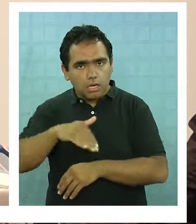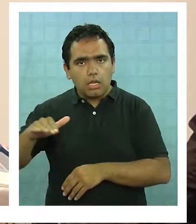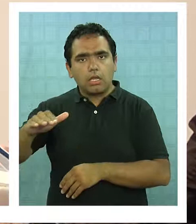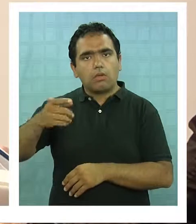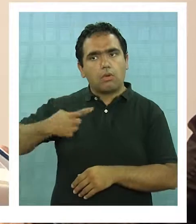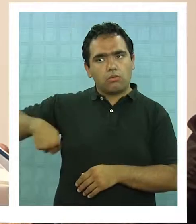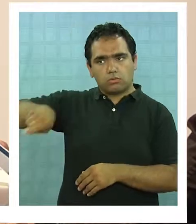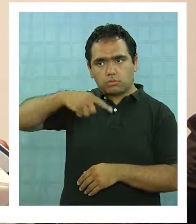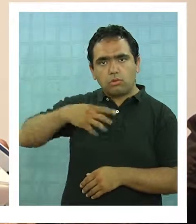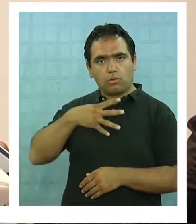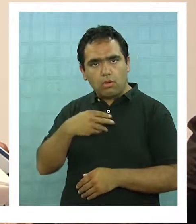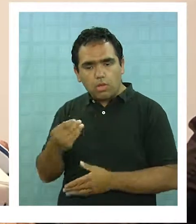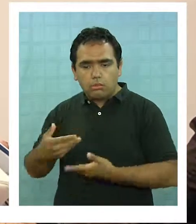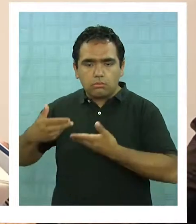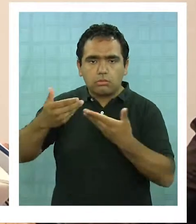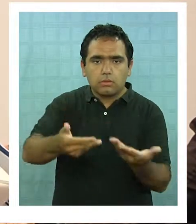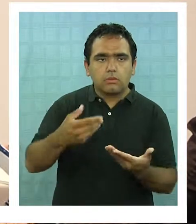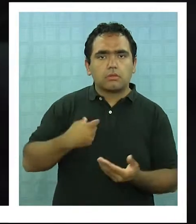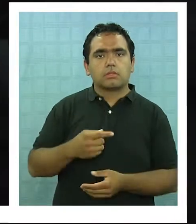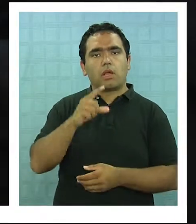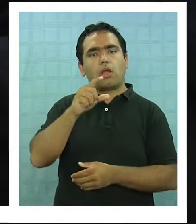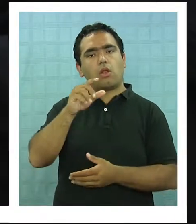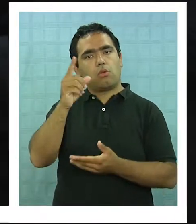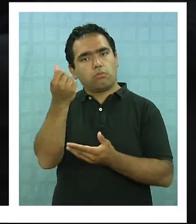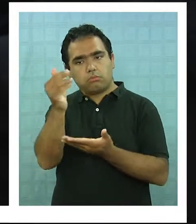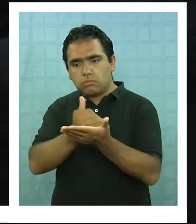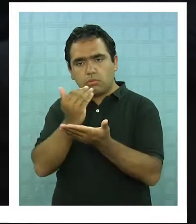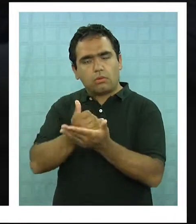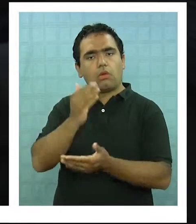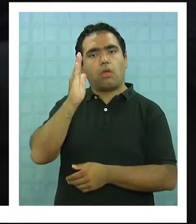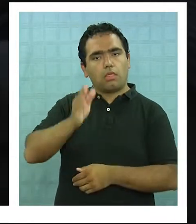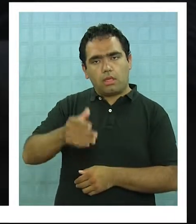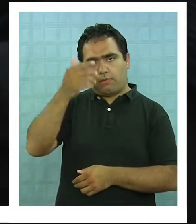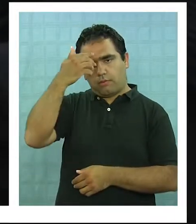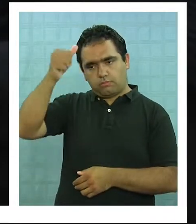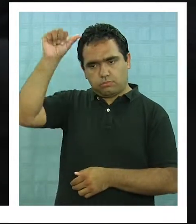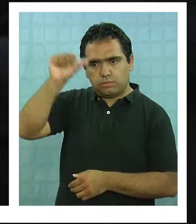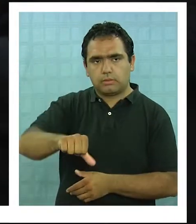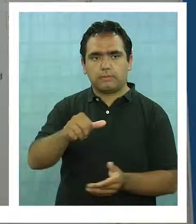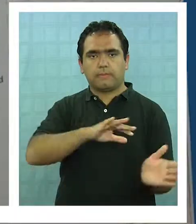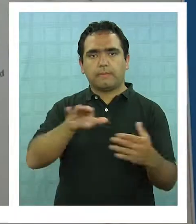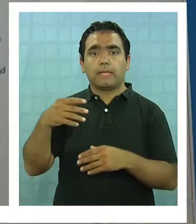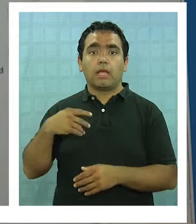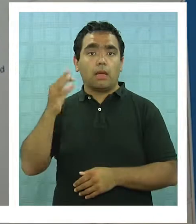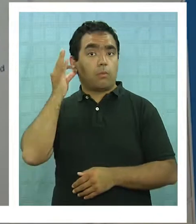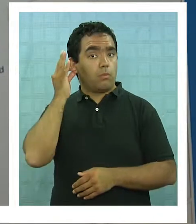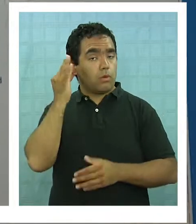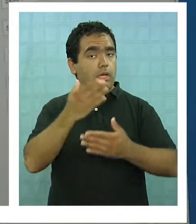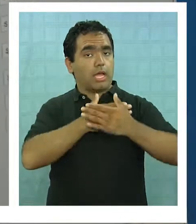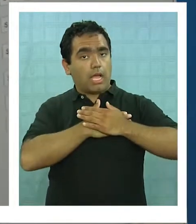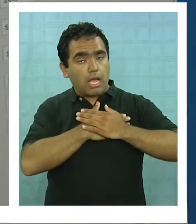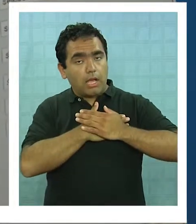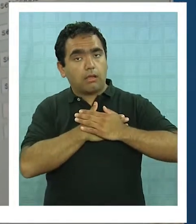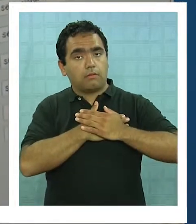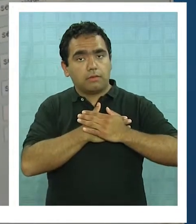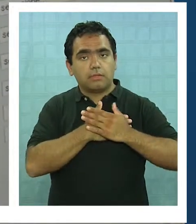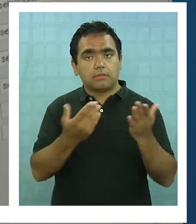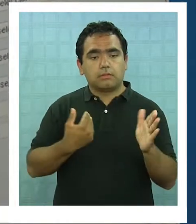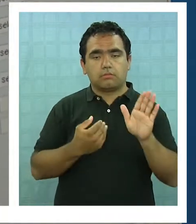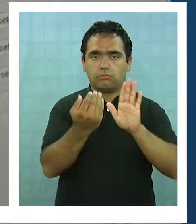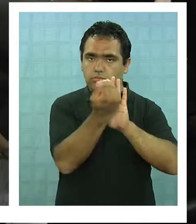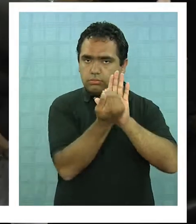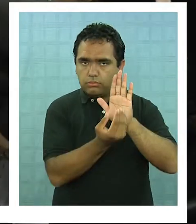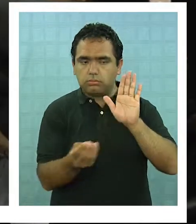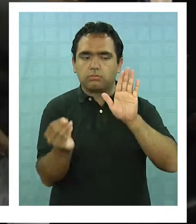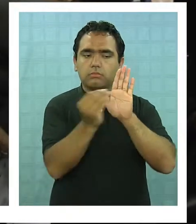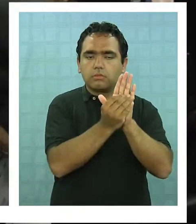progresistas de la nueva mayoría de que se penalice el lucro. Como parte de las reformas que se planteó el gobierno de Michel Bachelet en agosto de este año, también